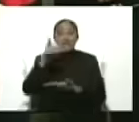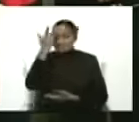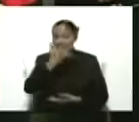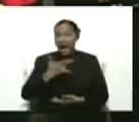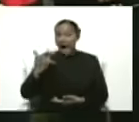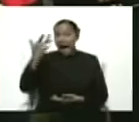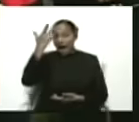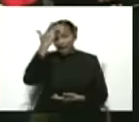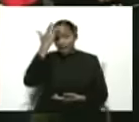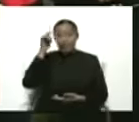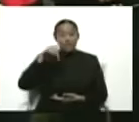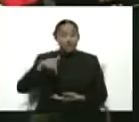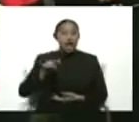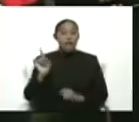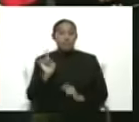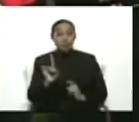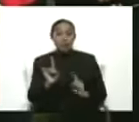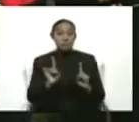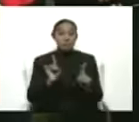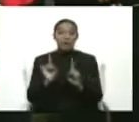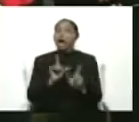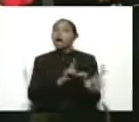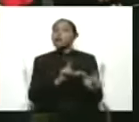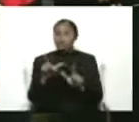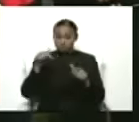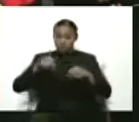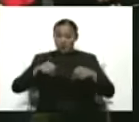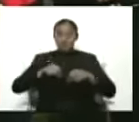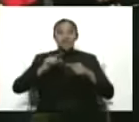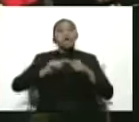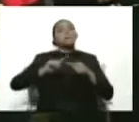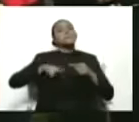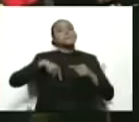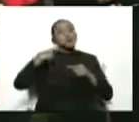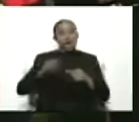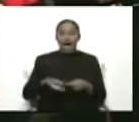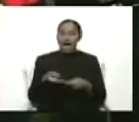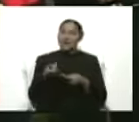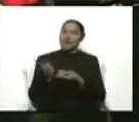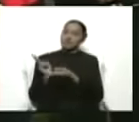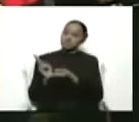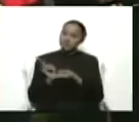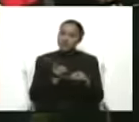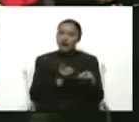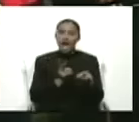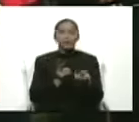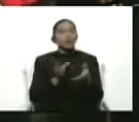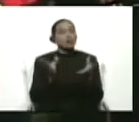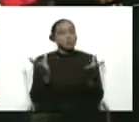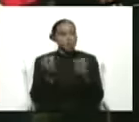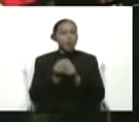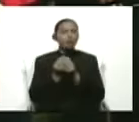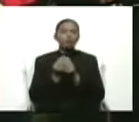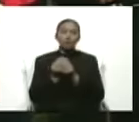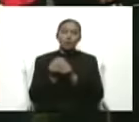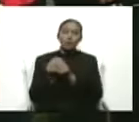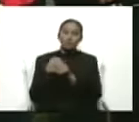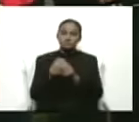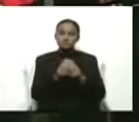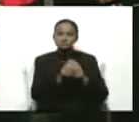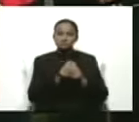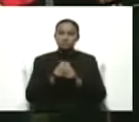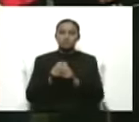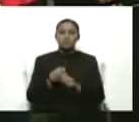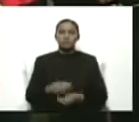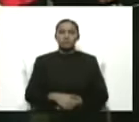están ahí, están aquí en Venezuela. Y mañana lo invitamos, mañana lo acompañaremos, muchos de los rectores a ellos, que ellos